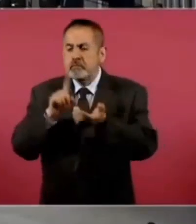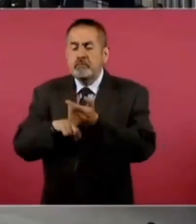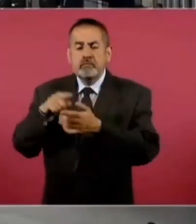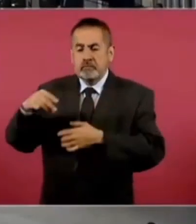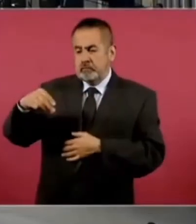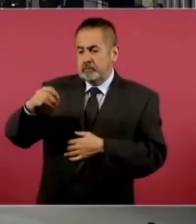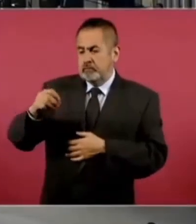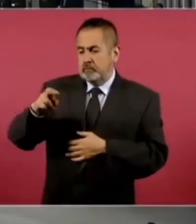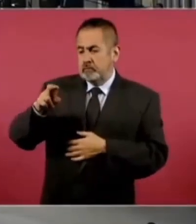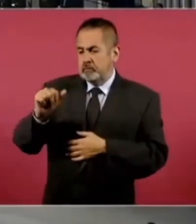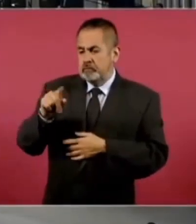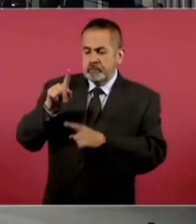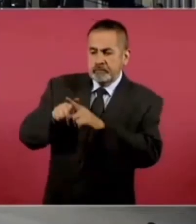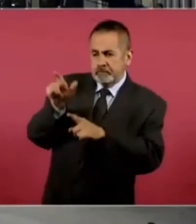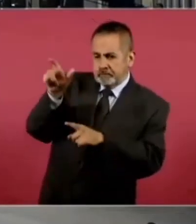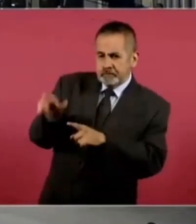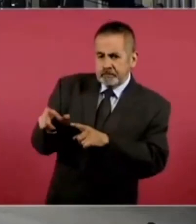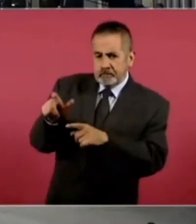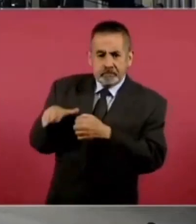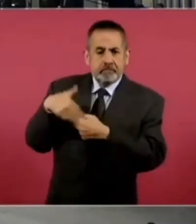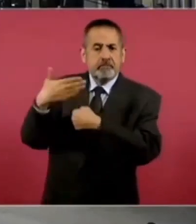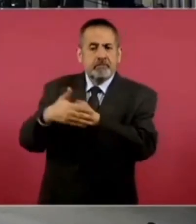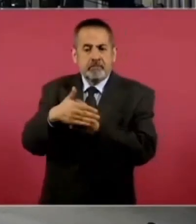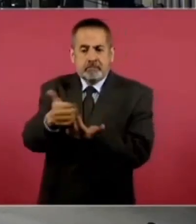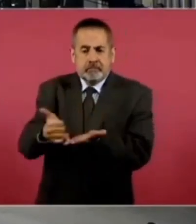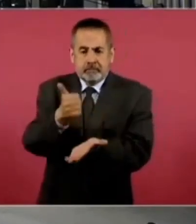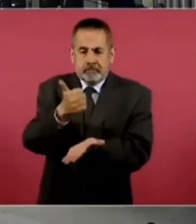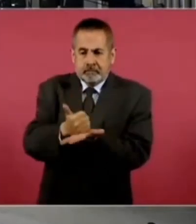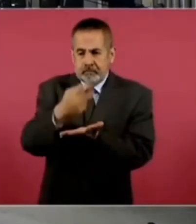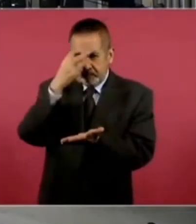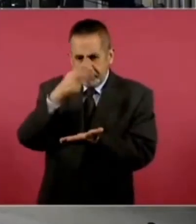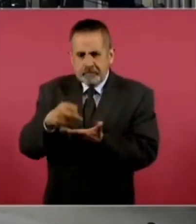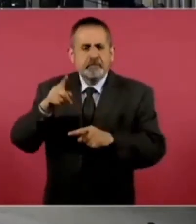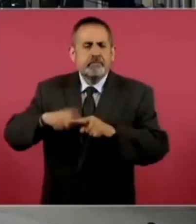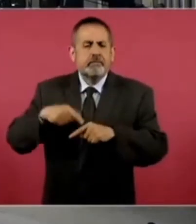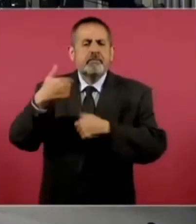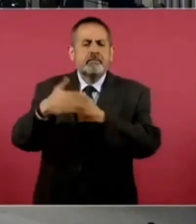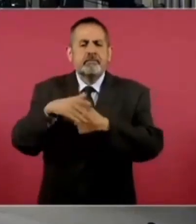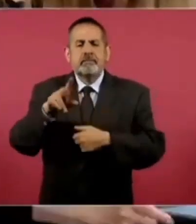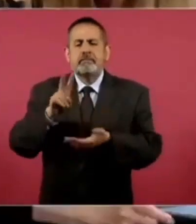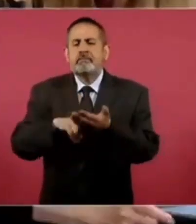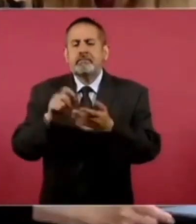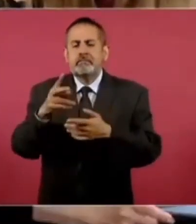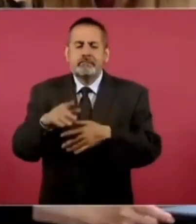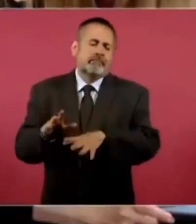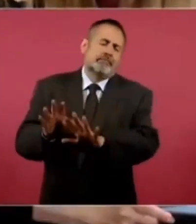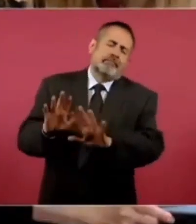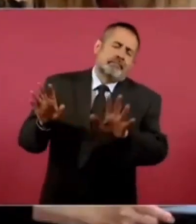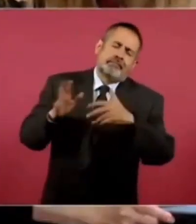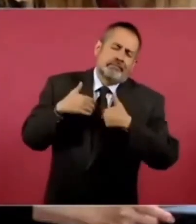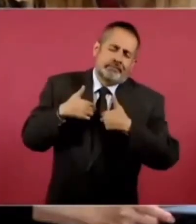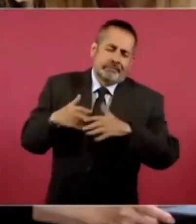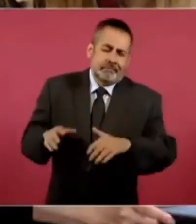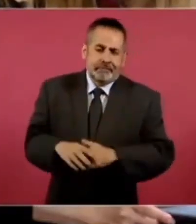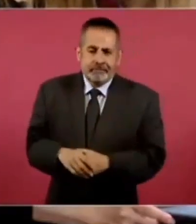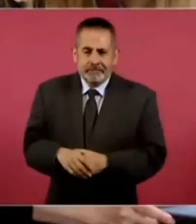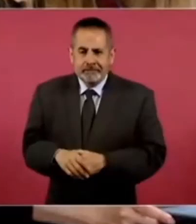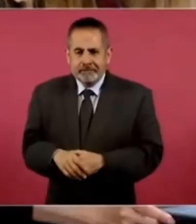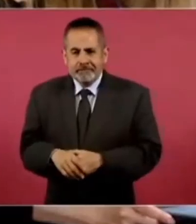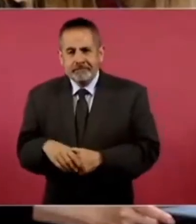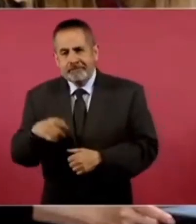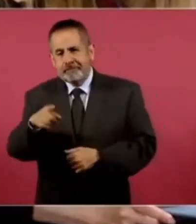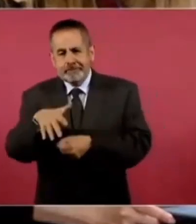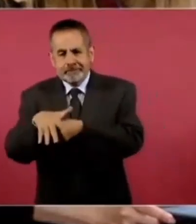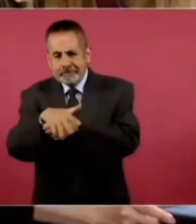que vaya por las elecciones en la Ciudad de México para este 2024. Entonces, ¿qué espera ahora de este